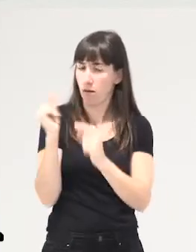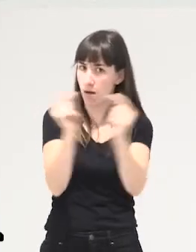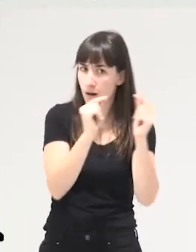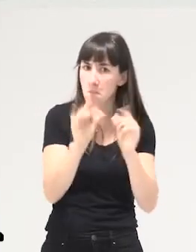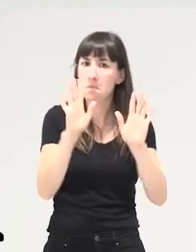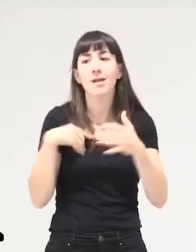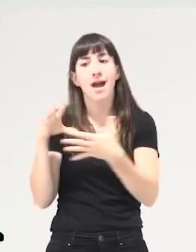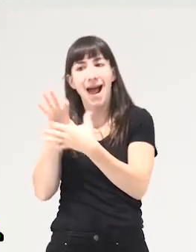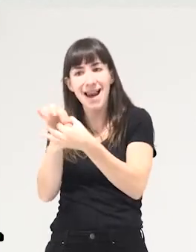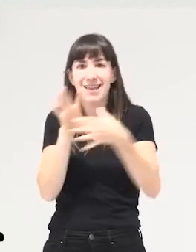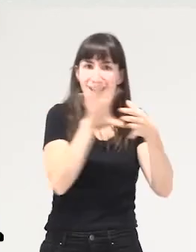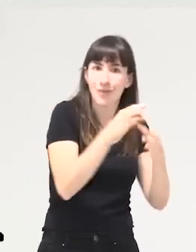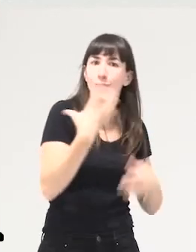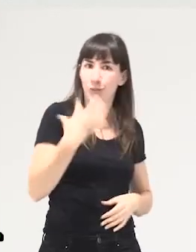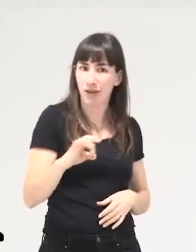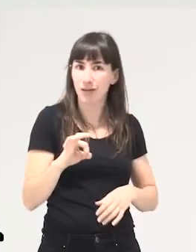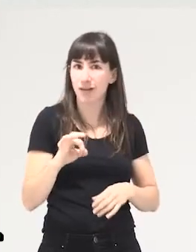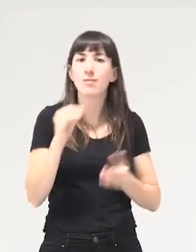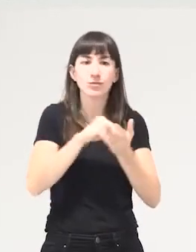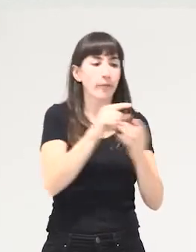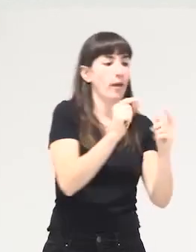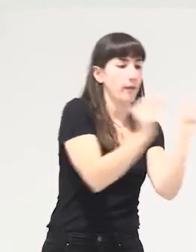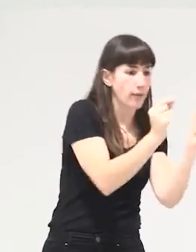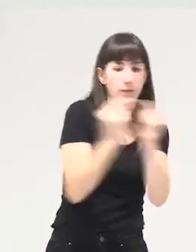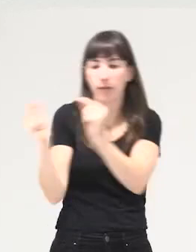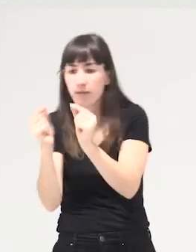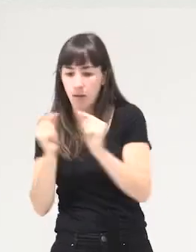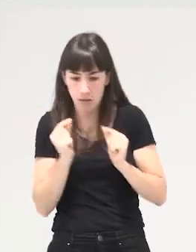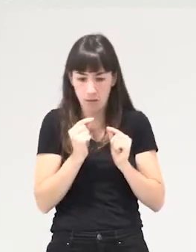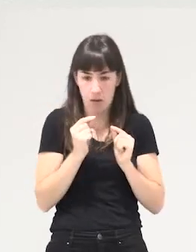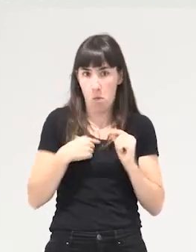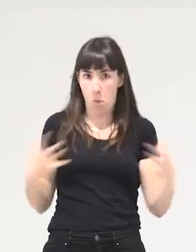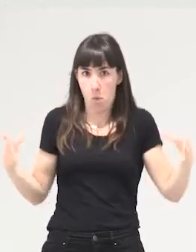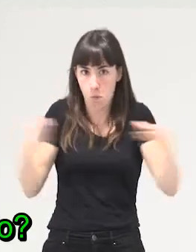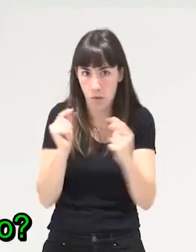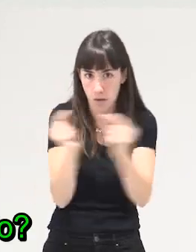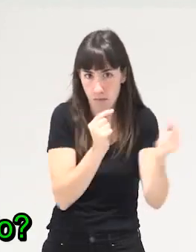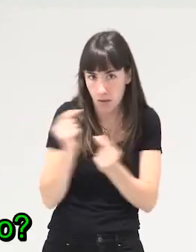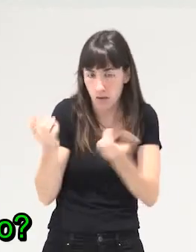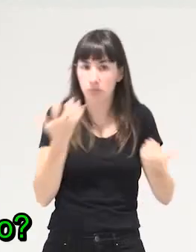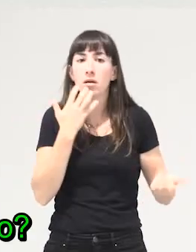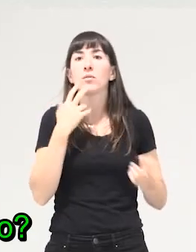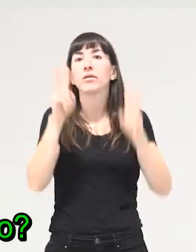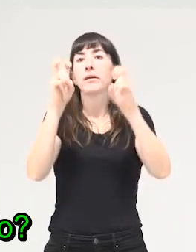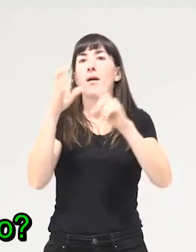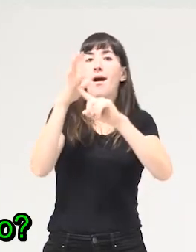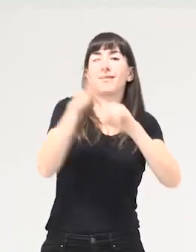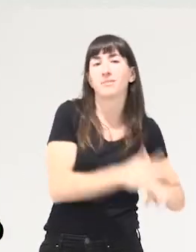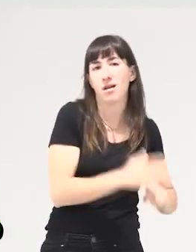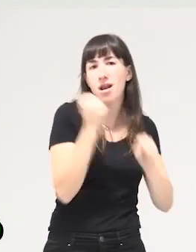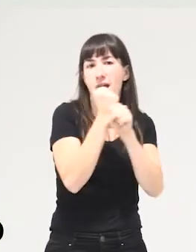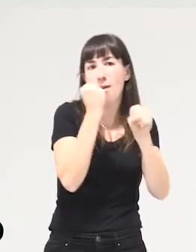poner en relación temas que a veces tratamos por separado que tiene que ver la discriminación laboral con la heteronormatividad por ejemplo